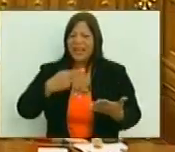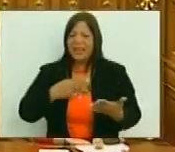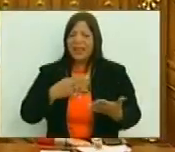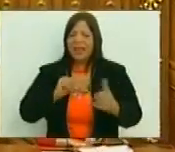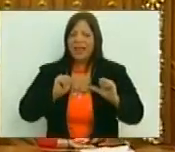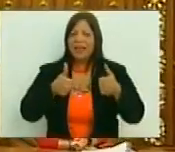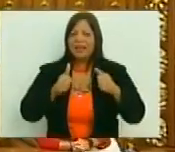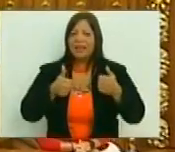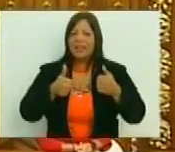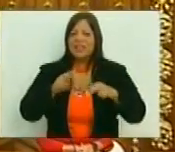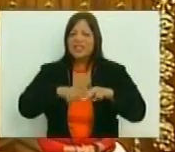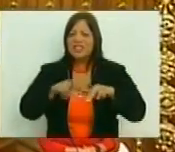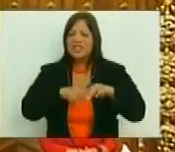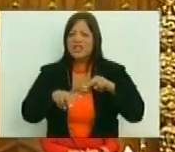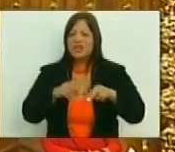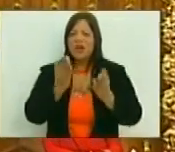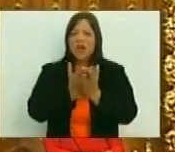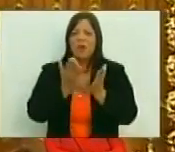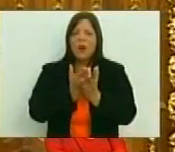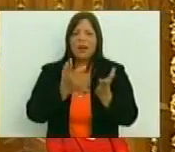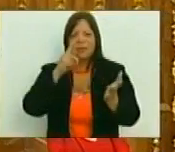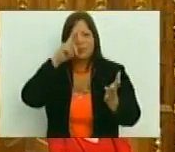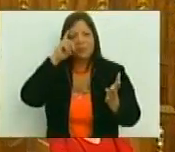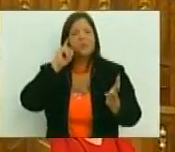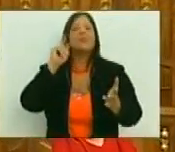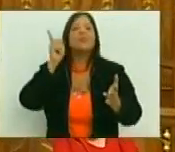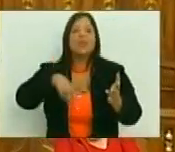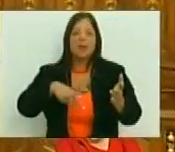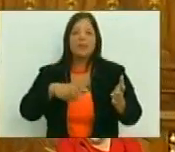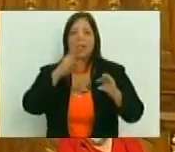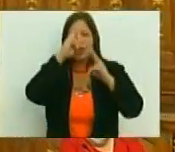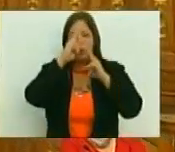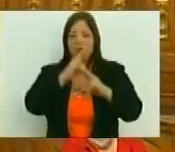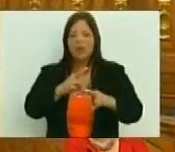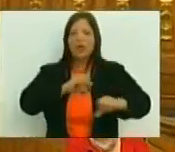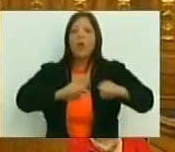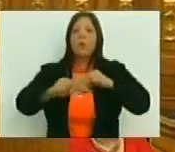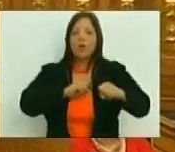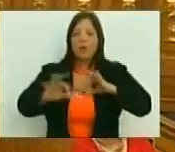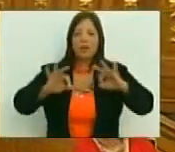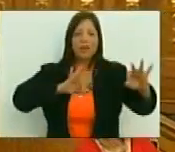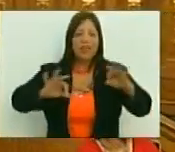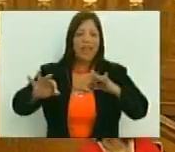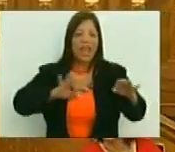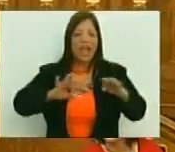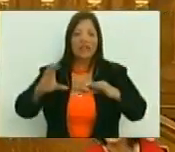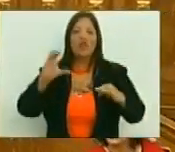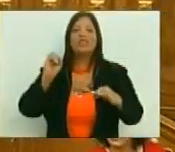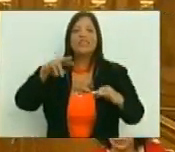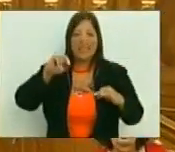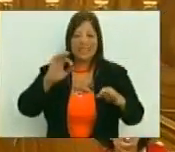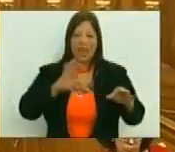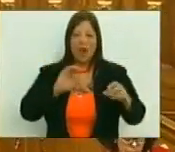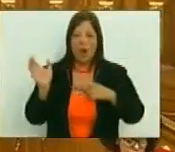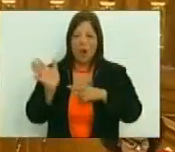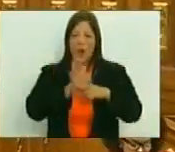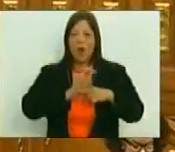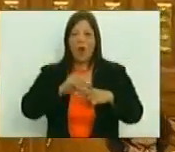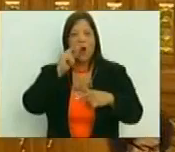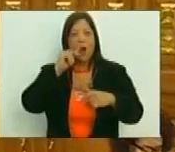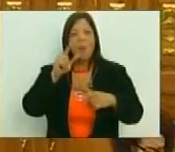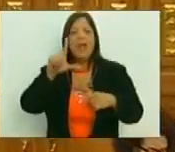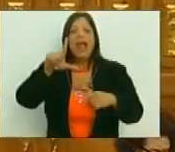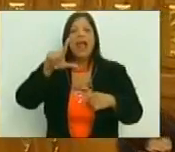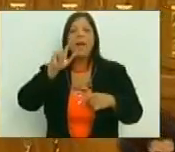que empezar en los niños, en las escuelas. Por eso también nuestro reconocimiento al movimiento de teatro César Rengifo, que con Pedro Landera al